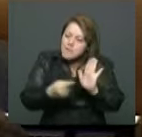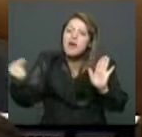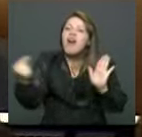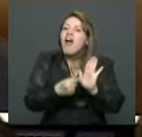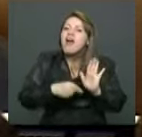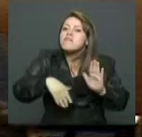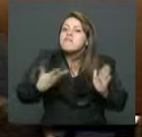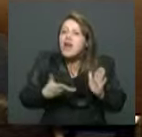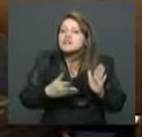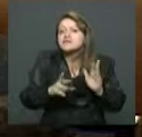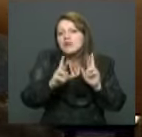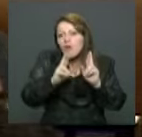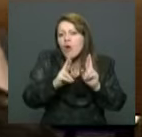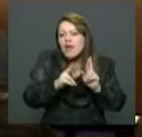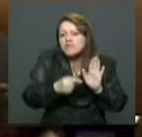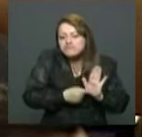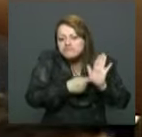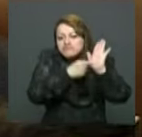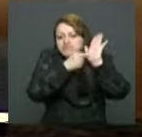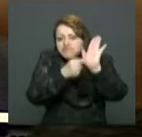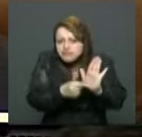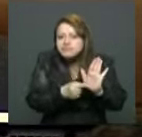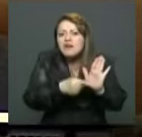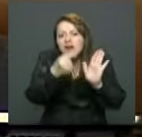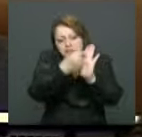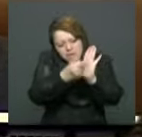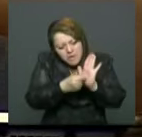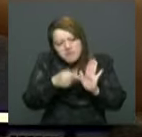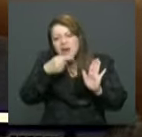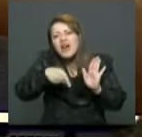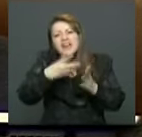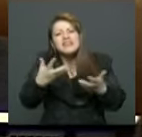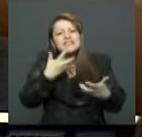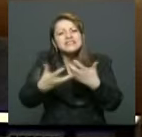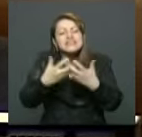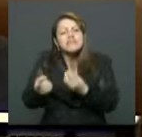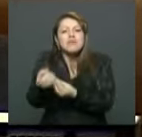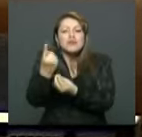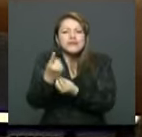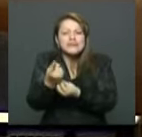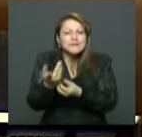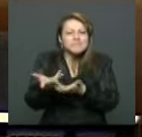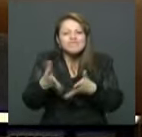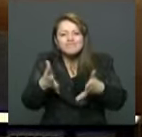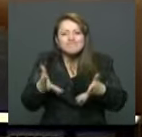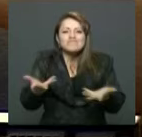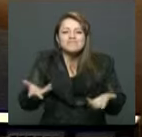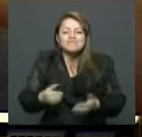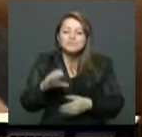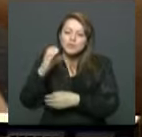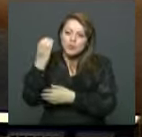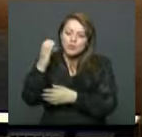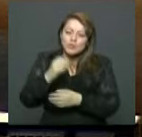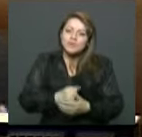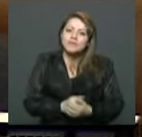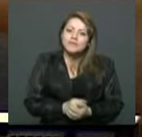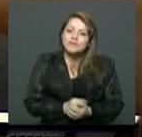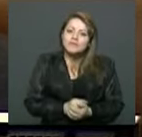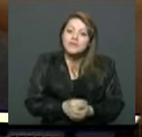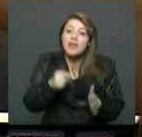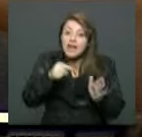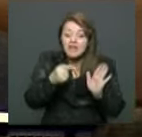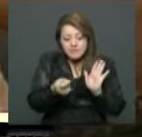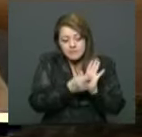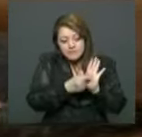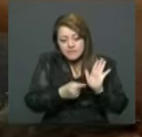intervinieran algunos de los elementos nocivos y perjudiciales del sistema político colombiano. El primero y el más grande de ellos,